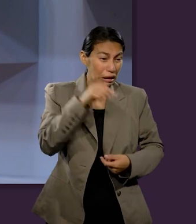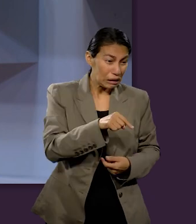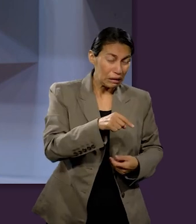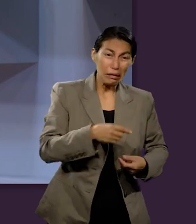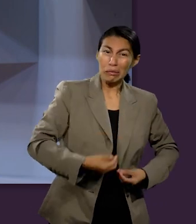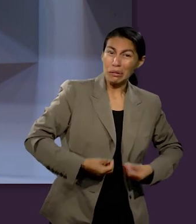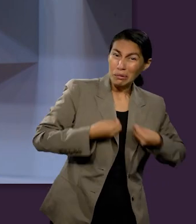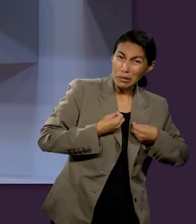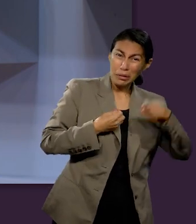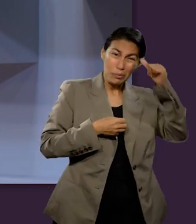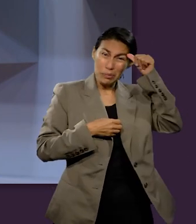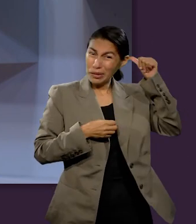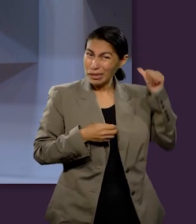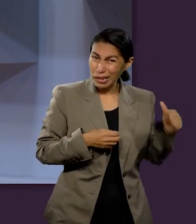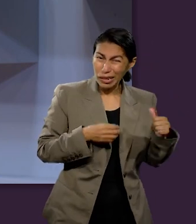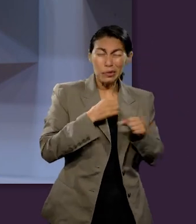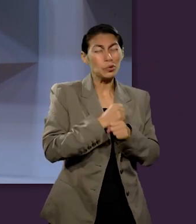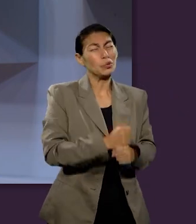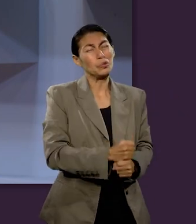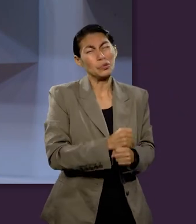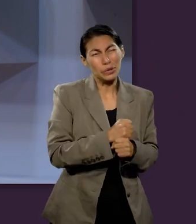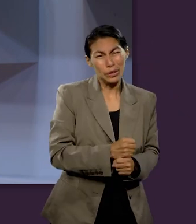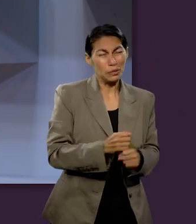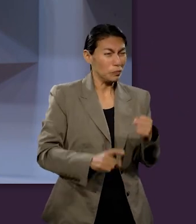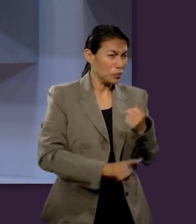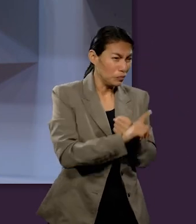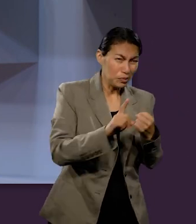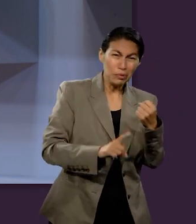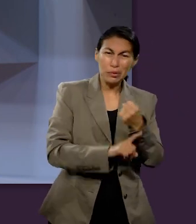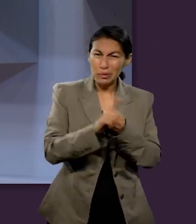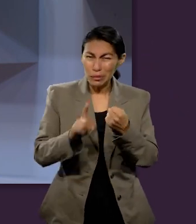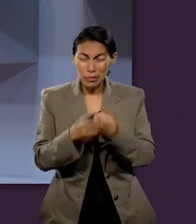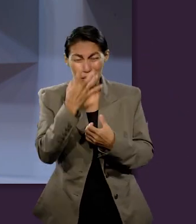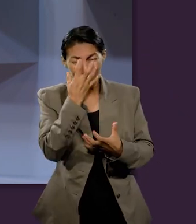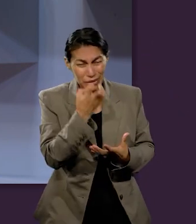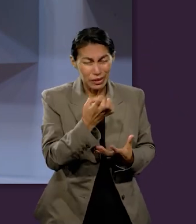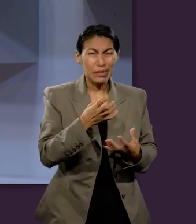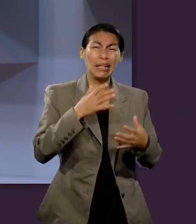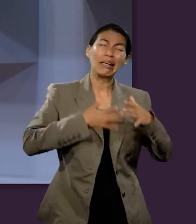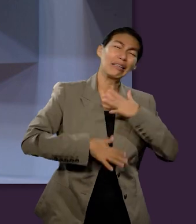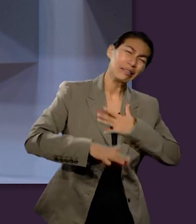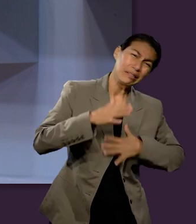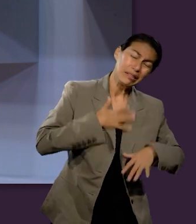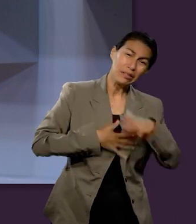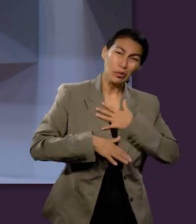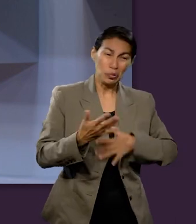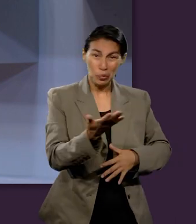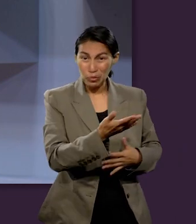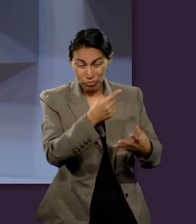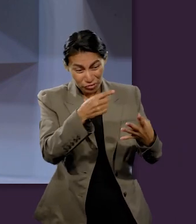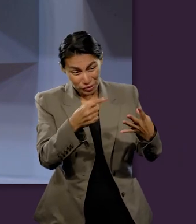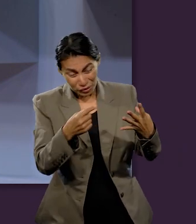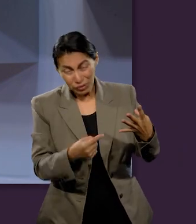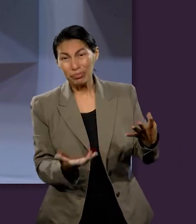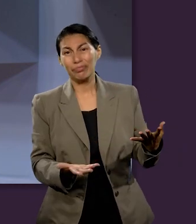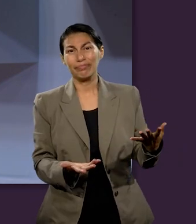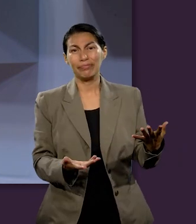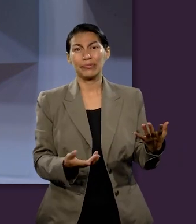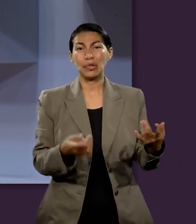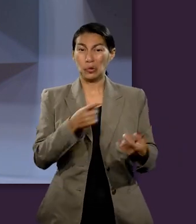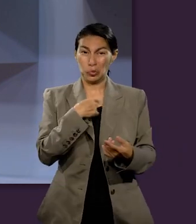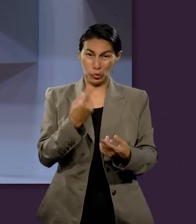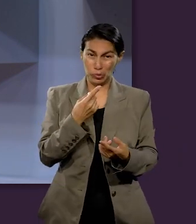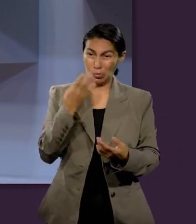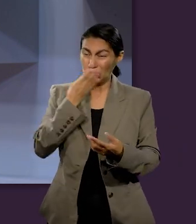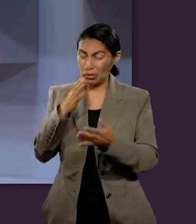mencionó el profe Ciprián, a vivir aquí abajo, con todas esas limitaciones, a veces al leer